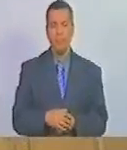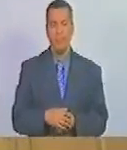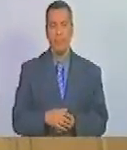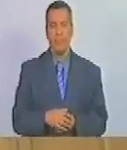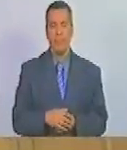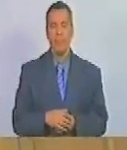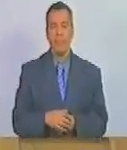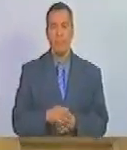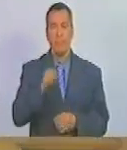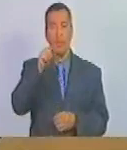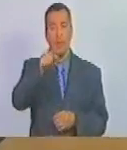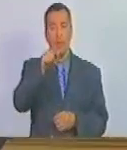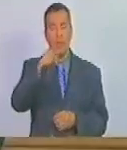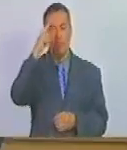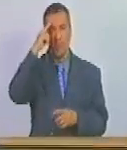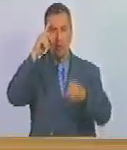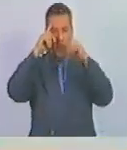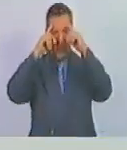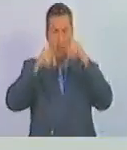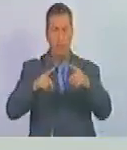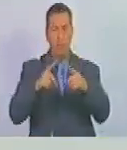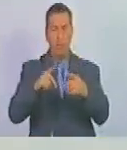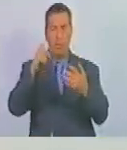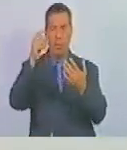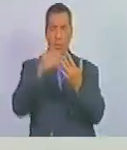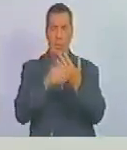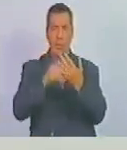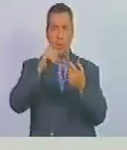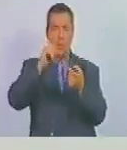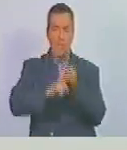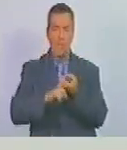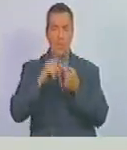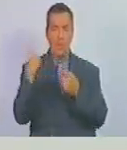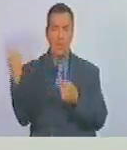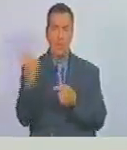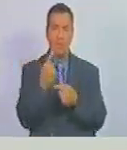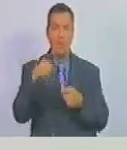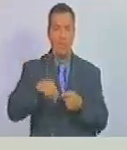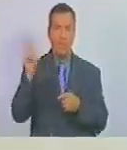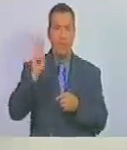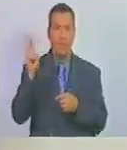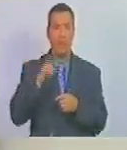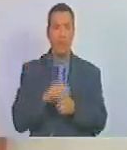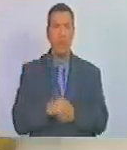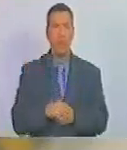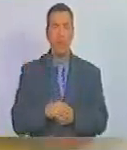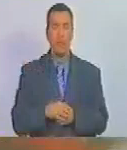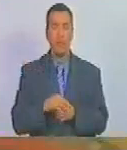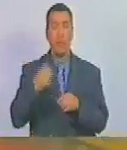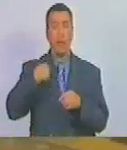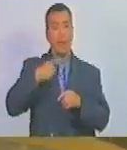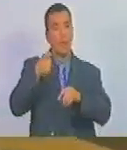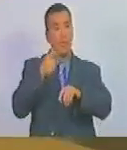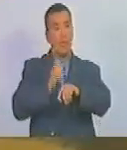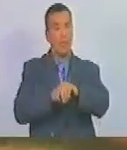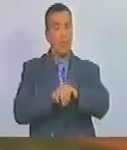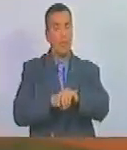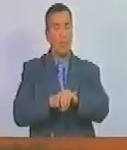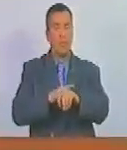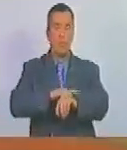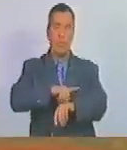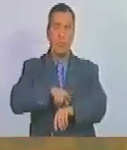Y fue allí cuando él decide casarse y venirse, retornar a Venezuela. Pero poco tiempo después,